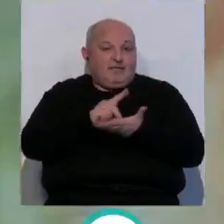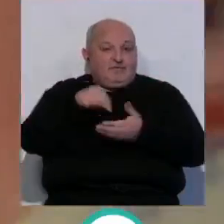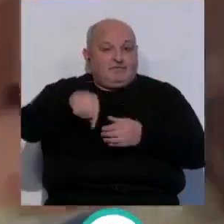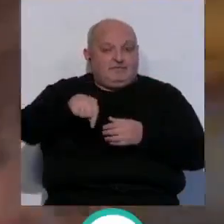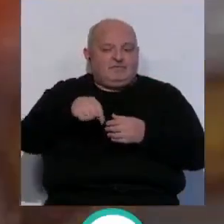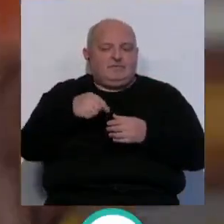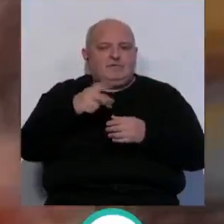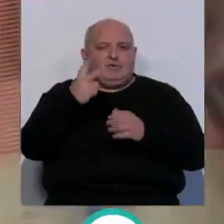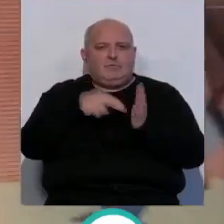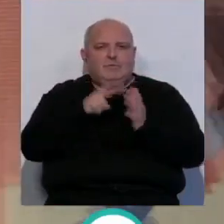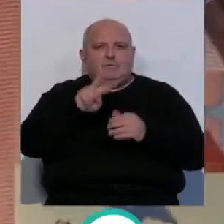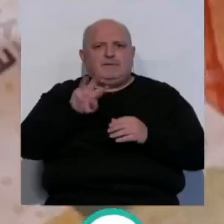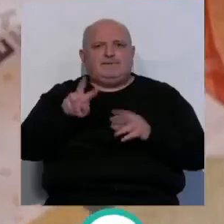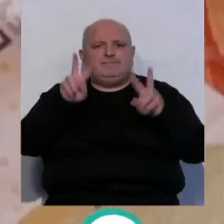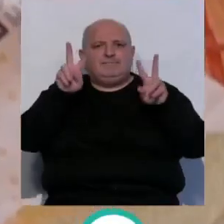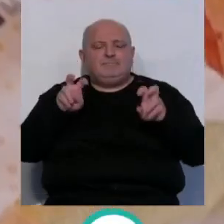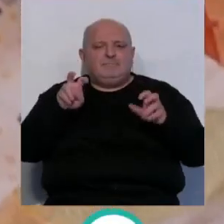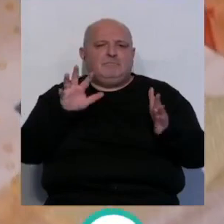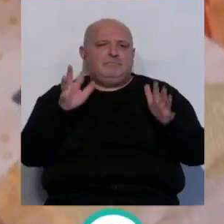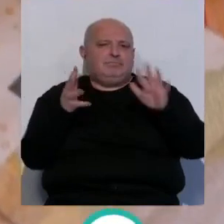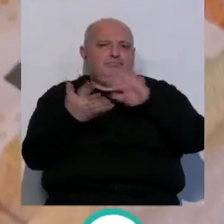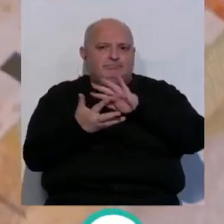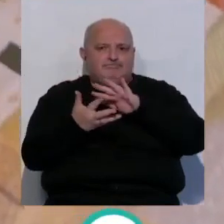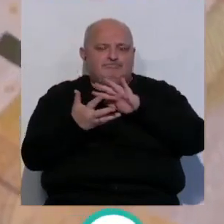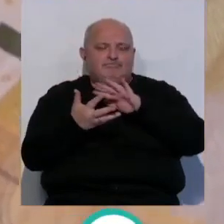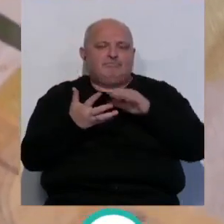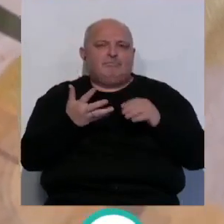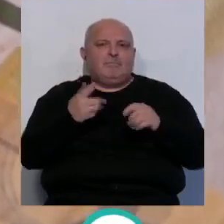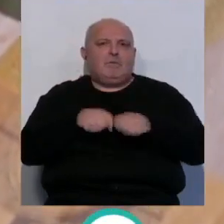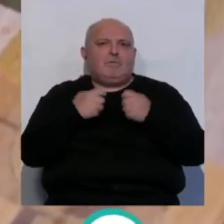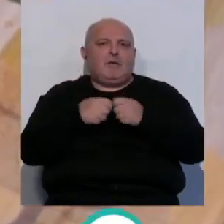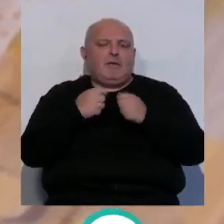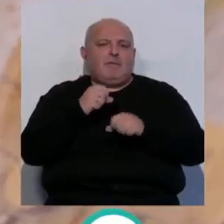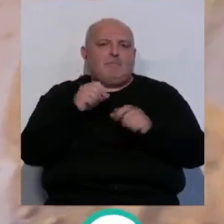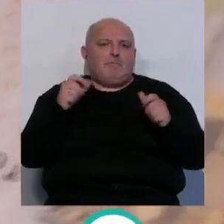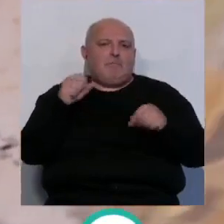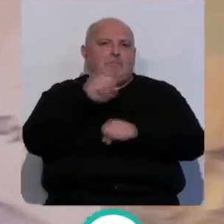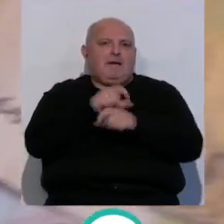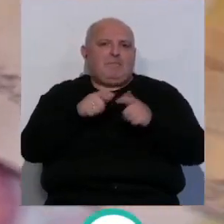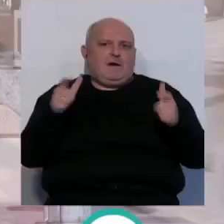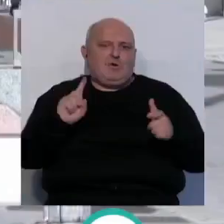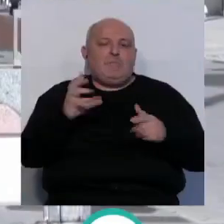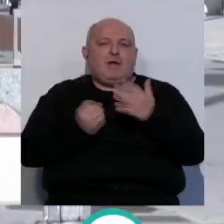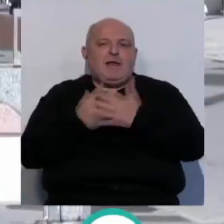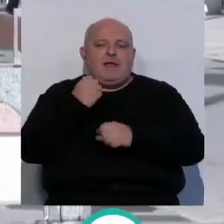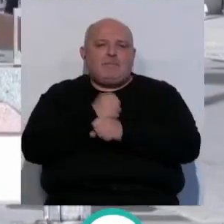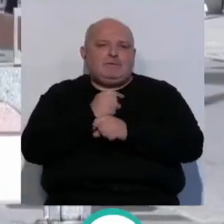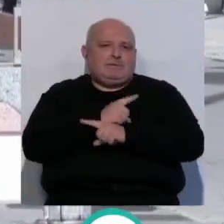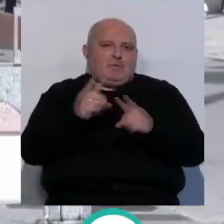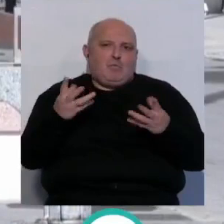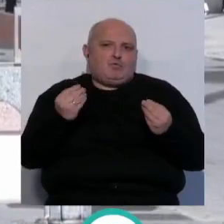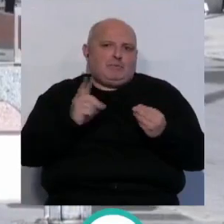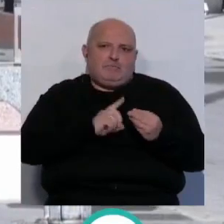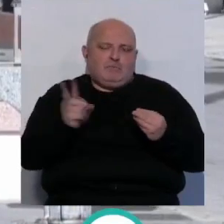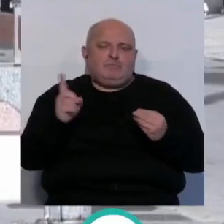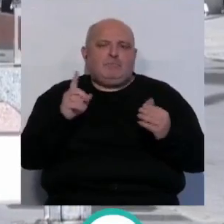colectivo, el 2023 será un año de transición en el que no se destruirá empleo pero tampoco se creará. La economía vivirá un